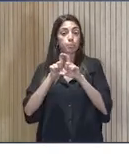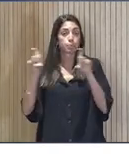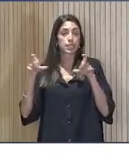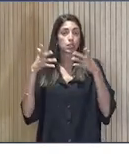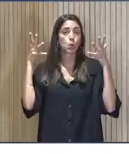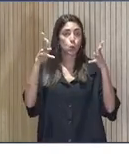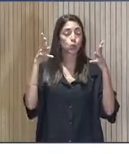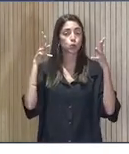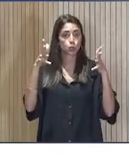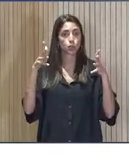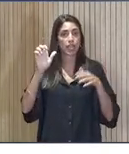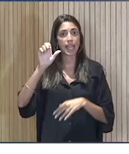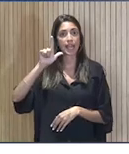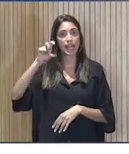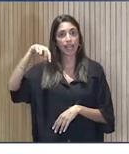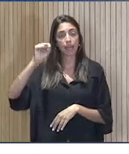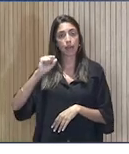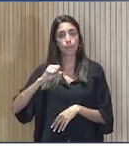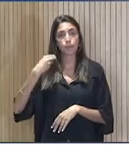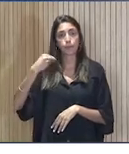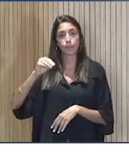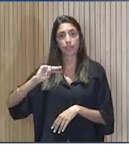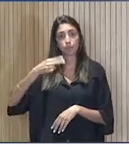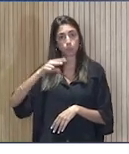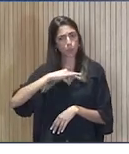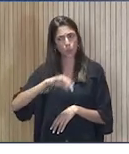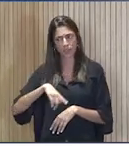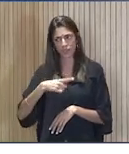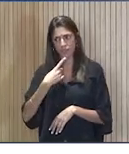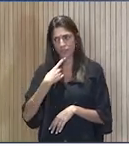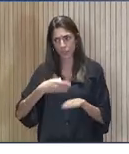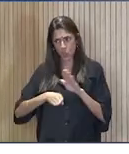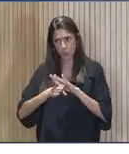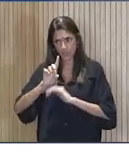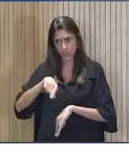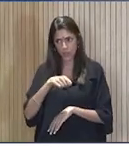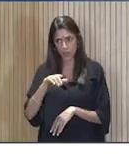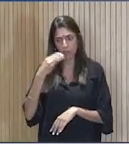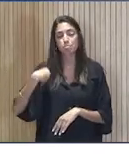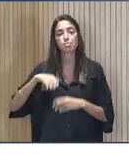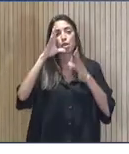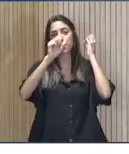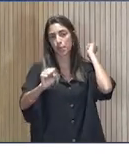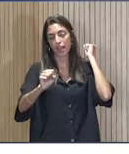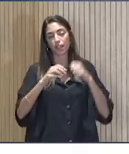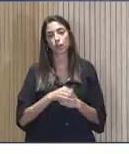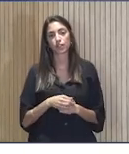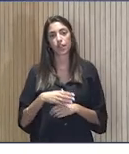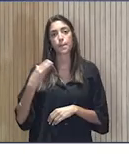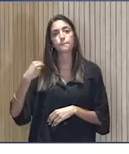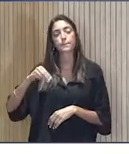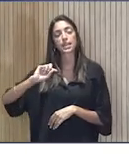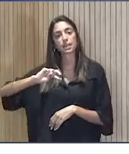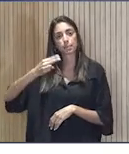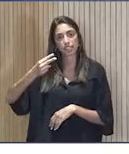Salgado. ¿Se puede seguir diciendo vicepresidenta? Si eso es de siempre, no es como los embajadores. La vicepresidenta, Elena Salgado.